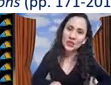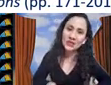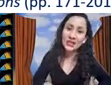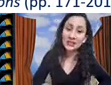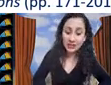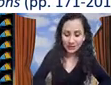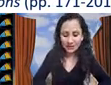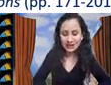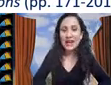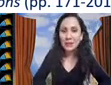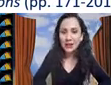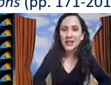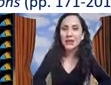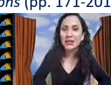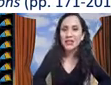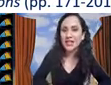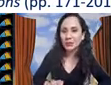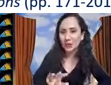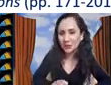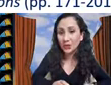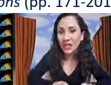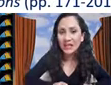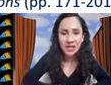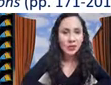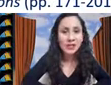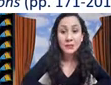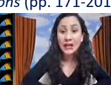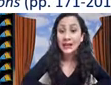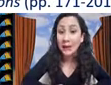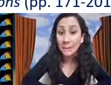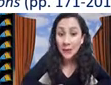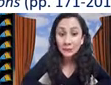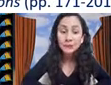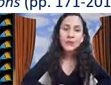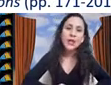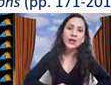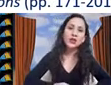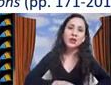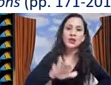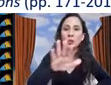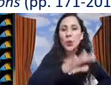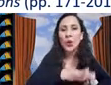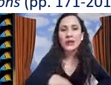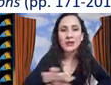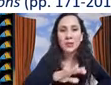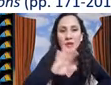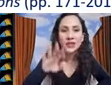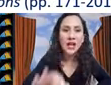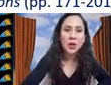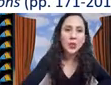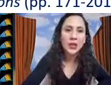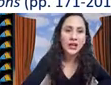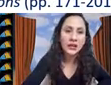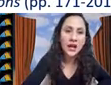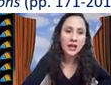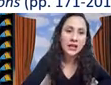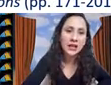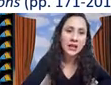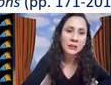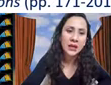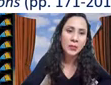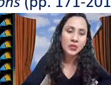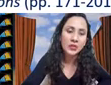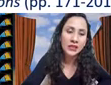les pusimos instancias realmente difíciles pues resulta que ya no les va tan bien y entonces un poco aquí se muestra como que